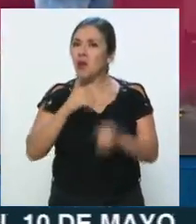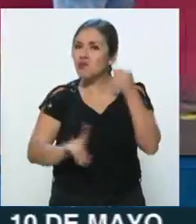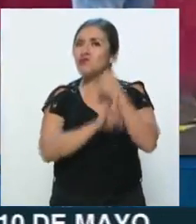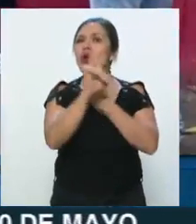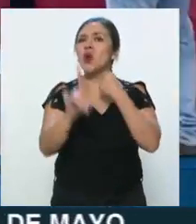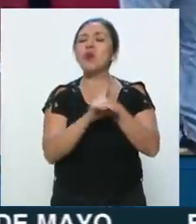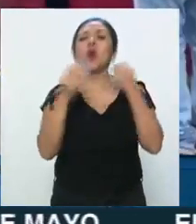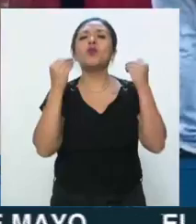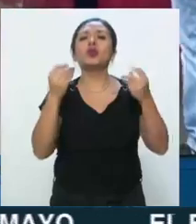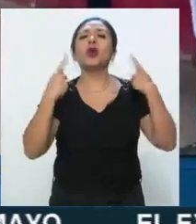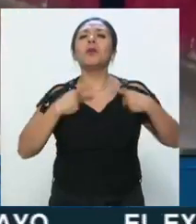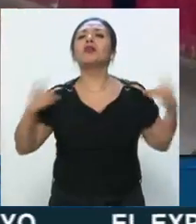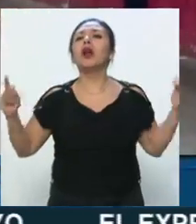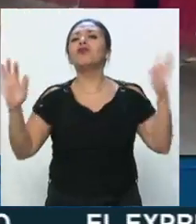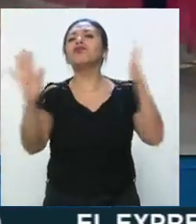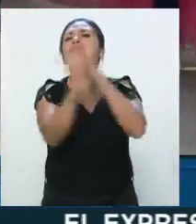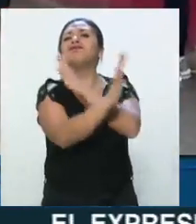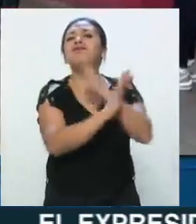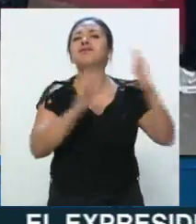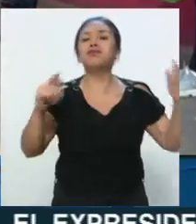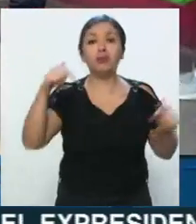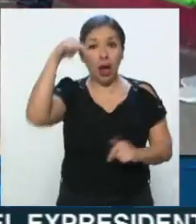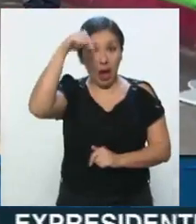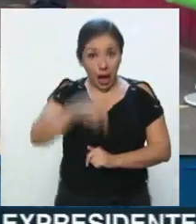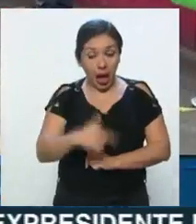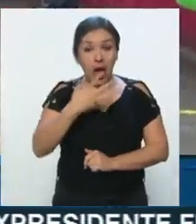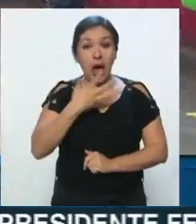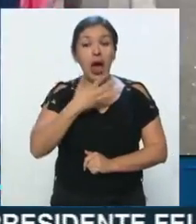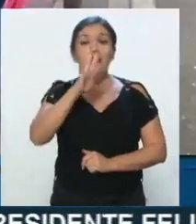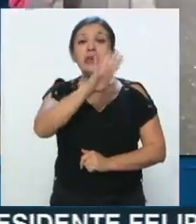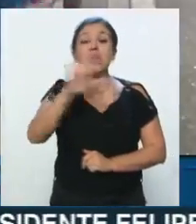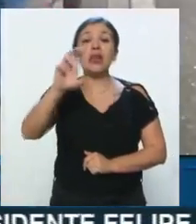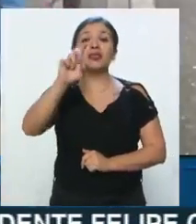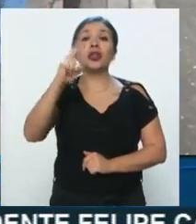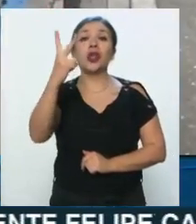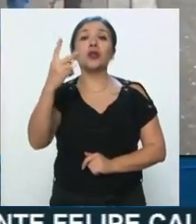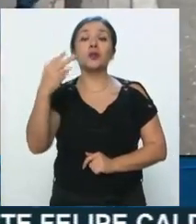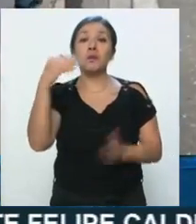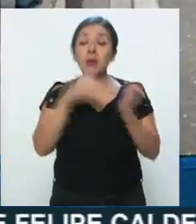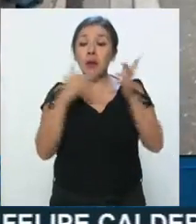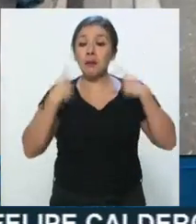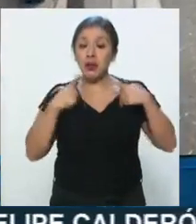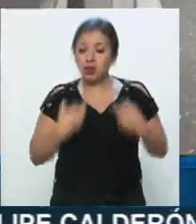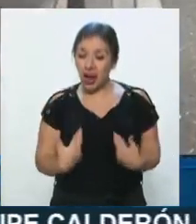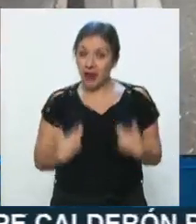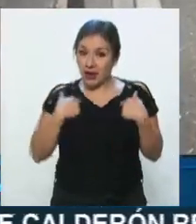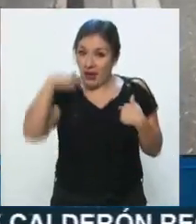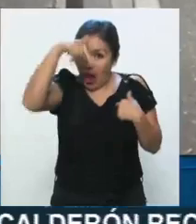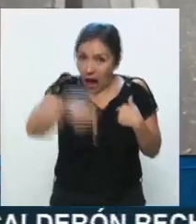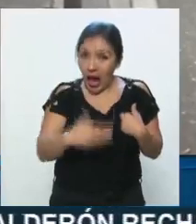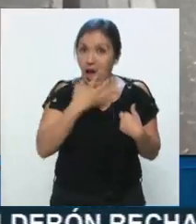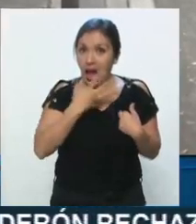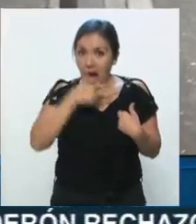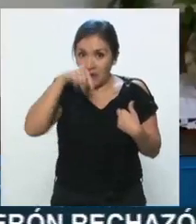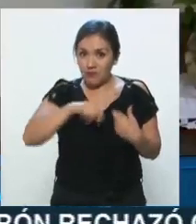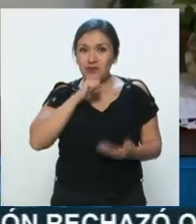de población flotante. En la Cuauhtémoc tenemos 532 mil residentes que vivimos y dormimos en la alcaldía, pero